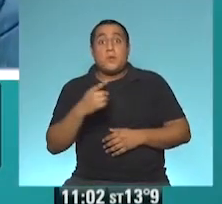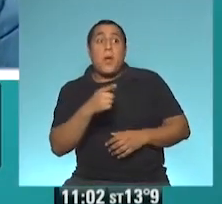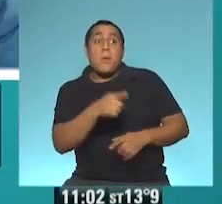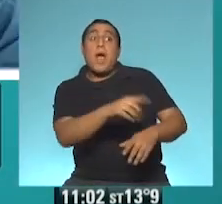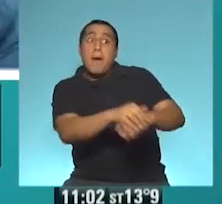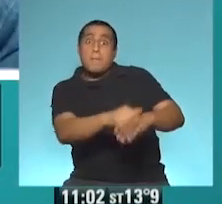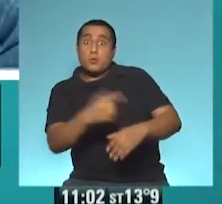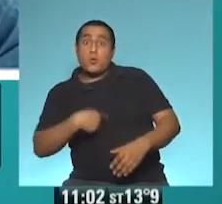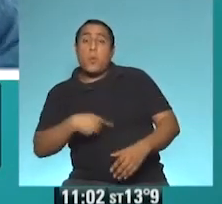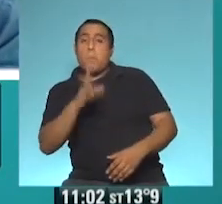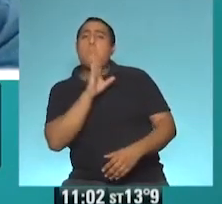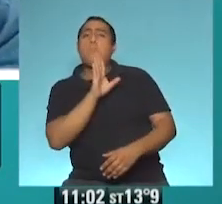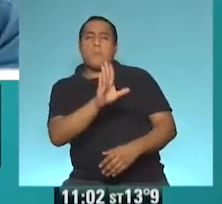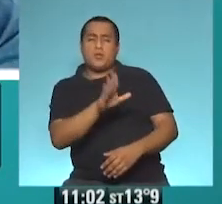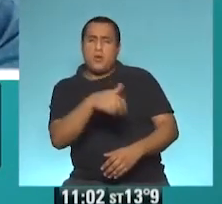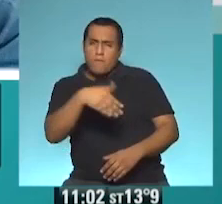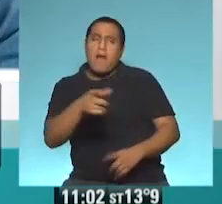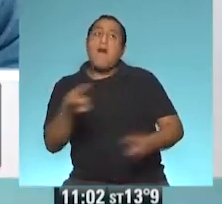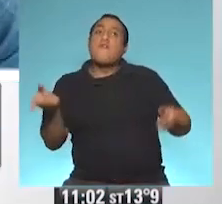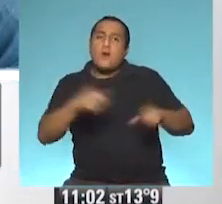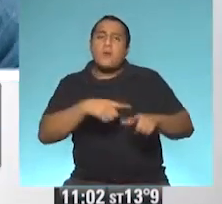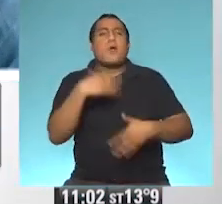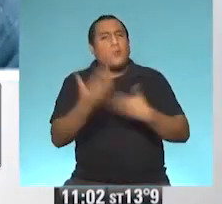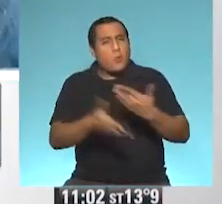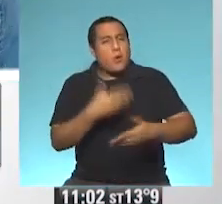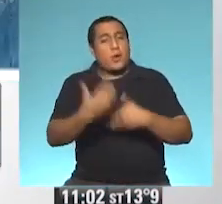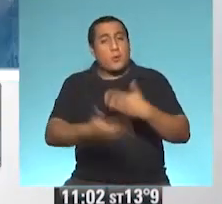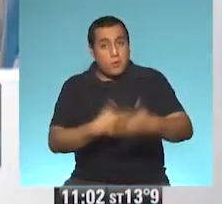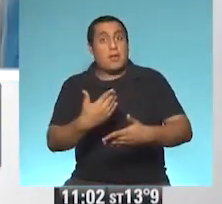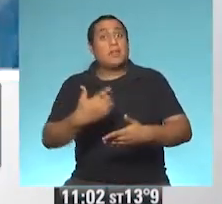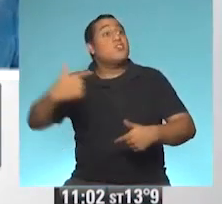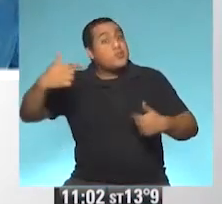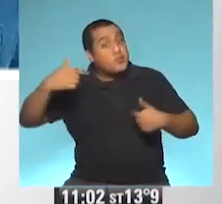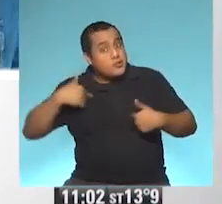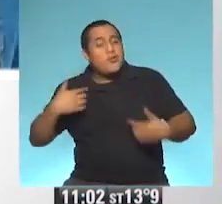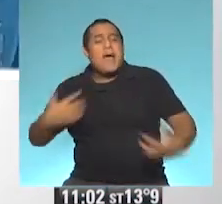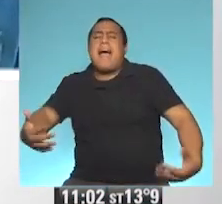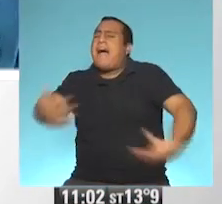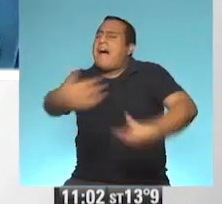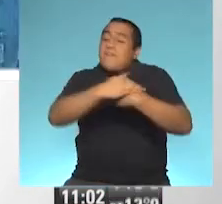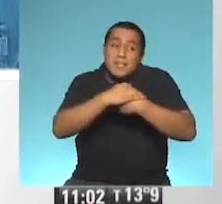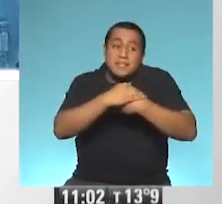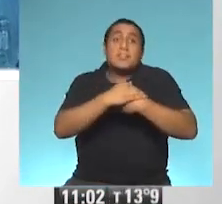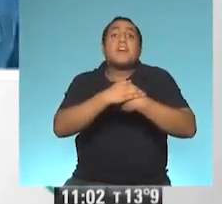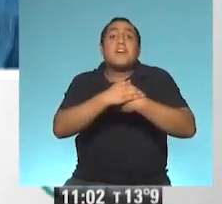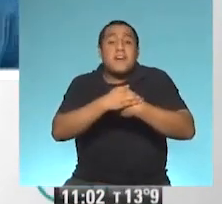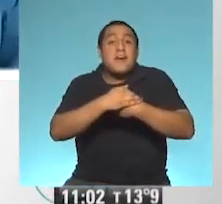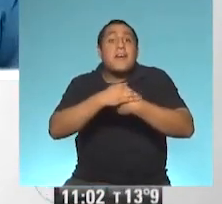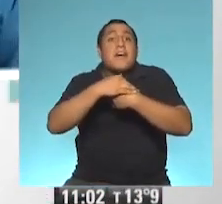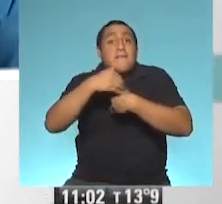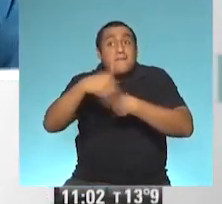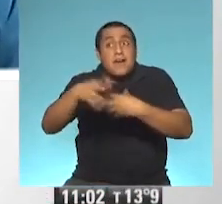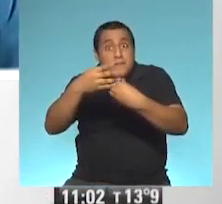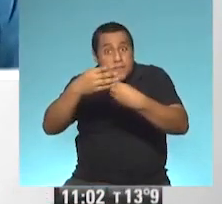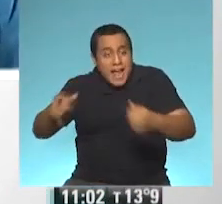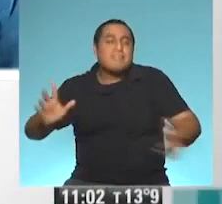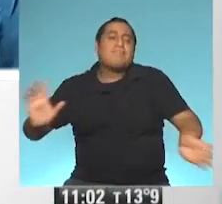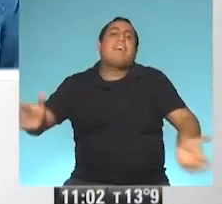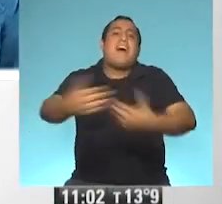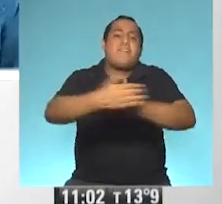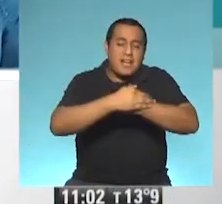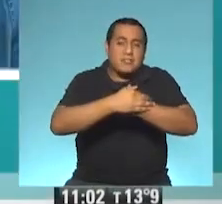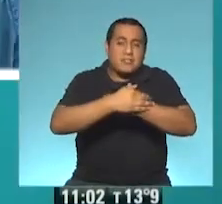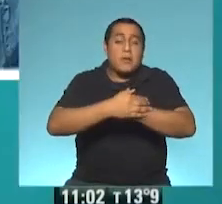mío, volveremos a jugar, te daré el mejor abrazo cuando llegue al final, mientras